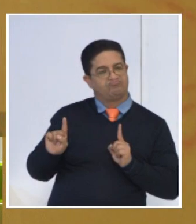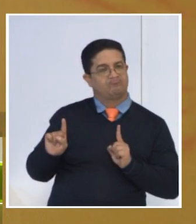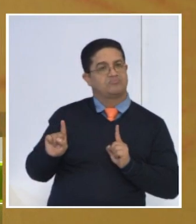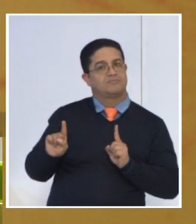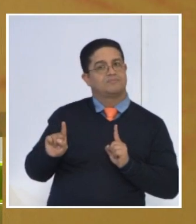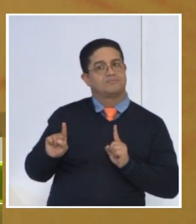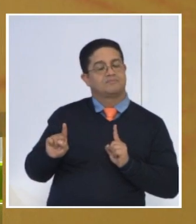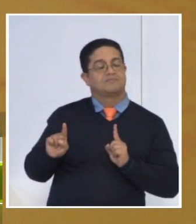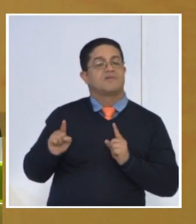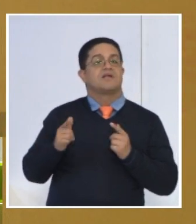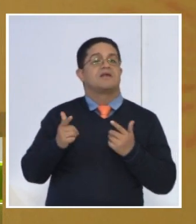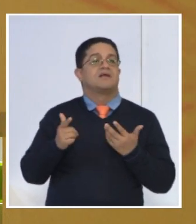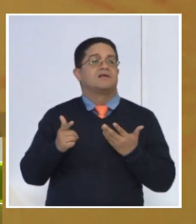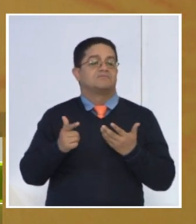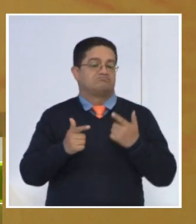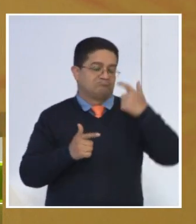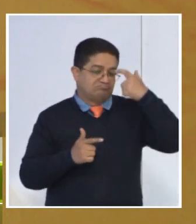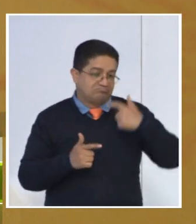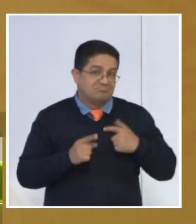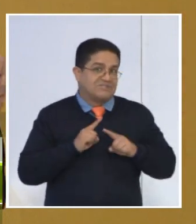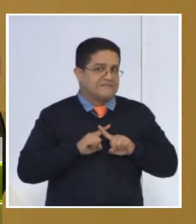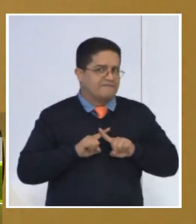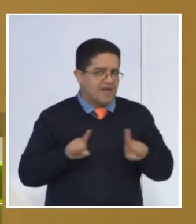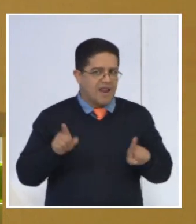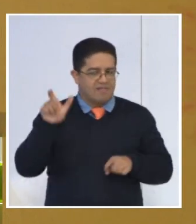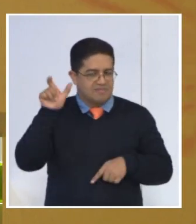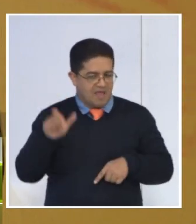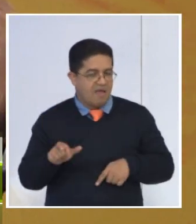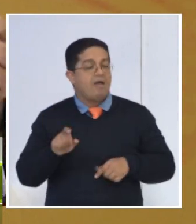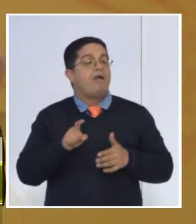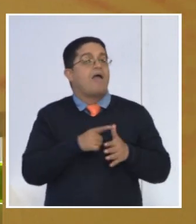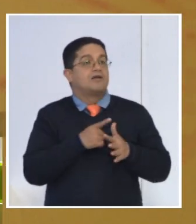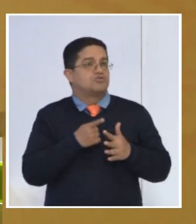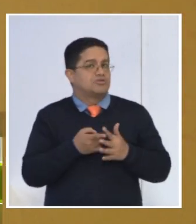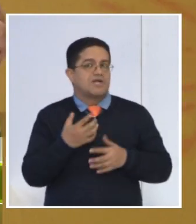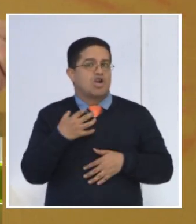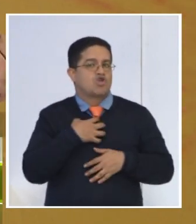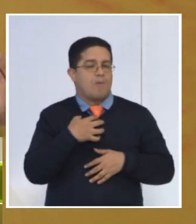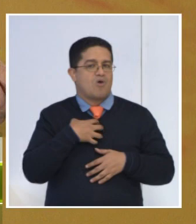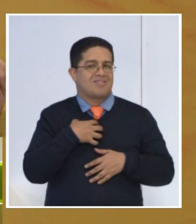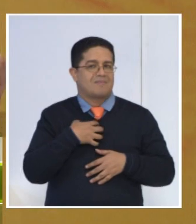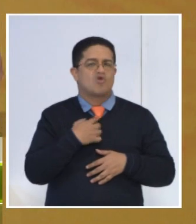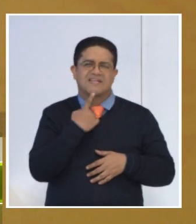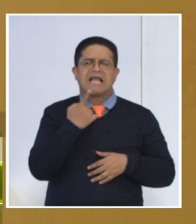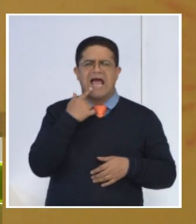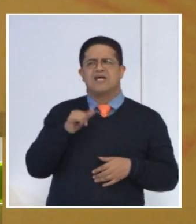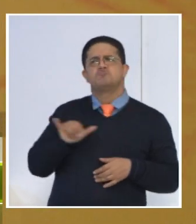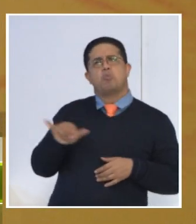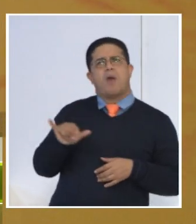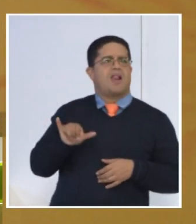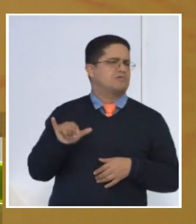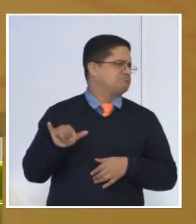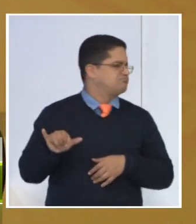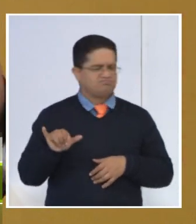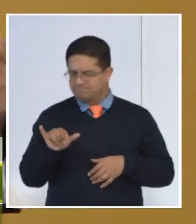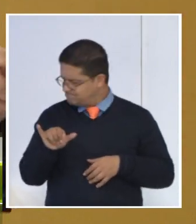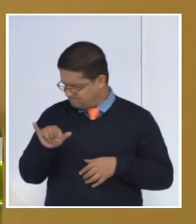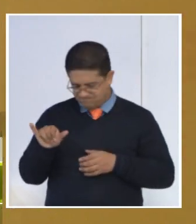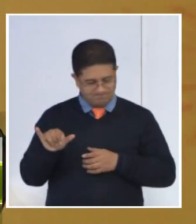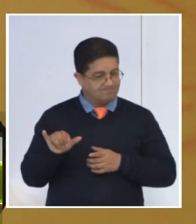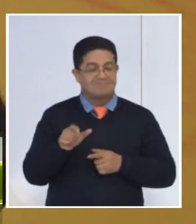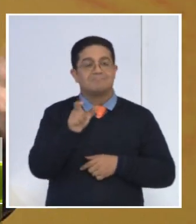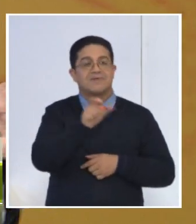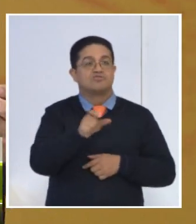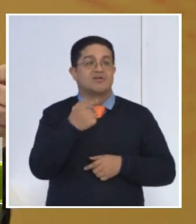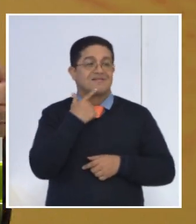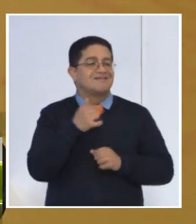de otra persona, que somos completamente diferentes. Por lo tanto, no podemos, y eso es muy común que suceda en la consulta psicológica, que las personas